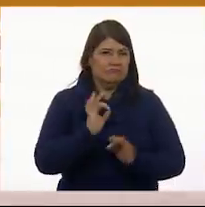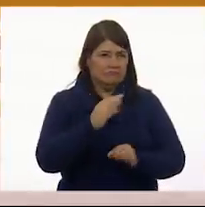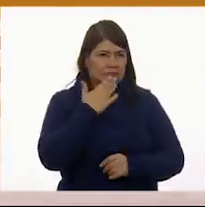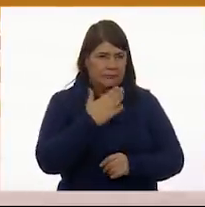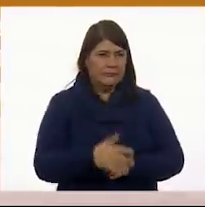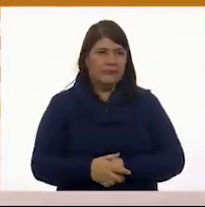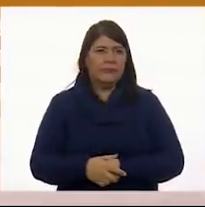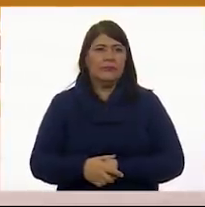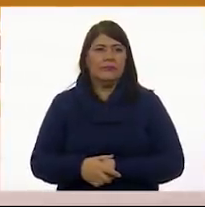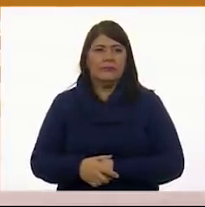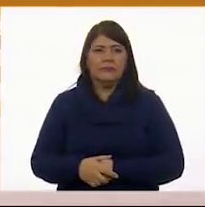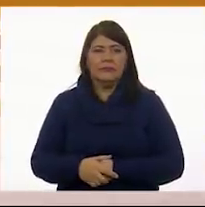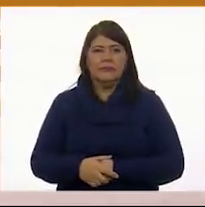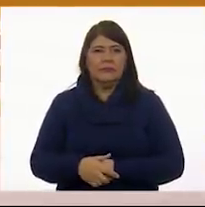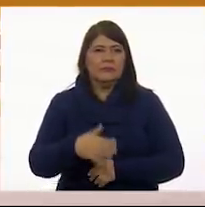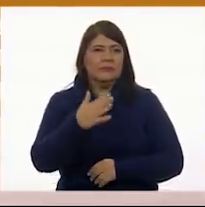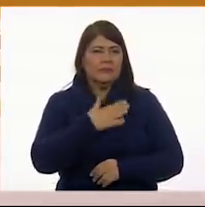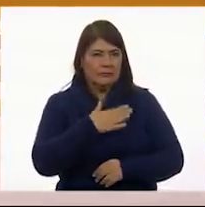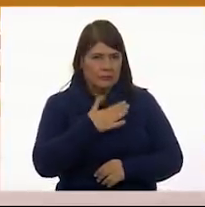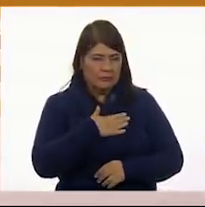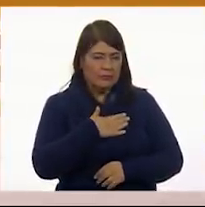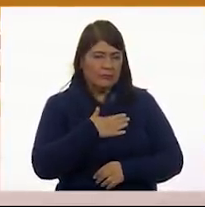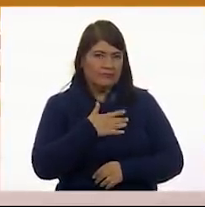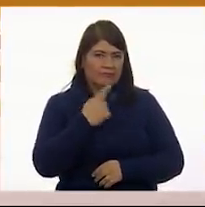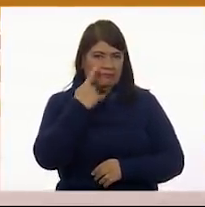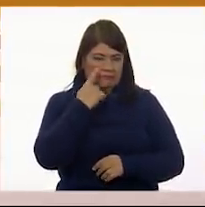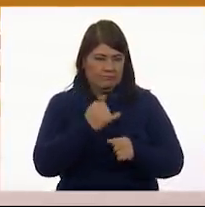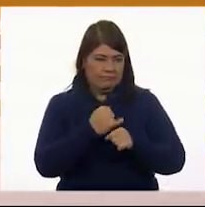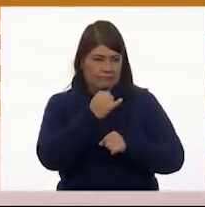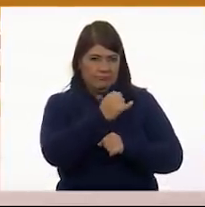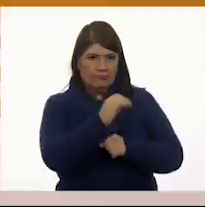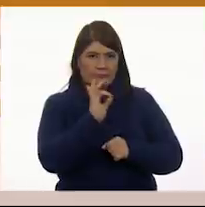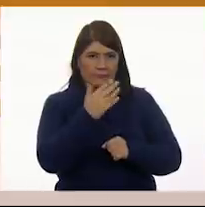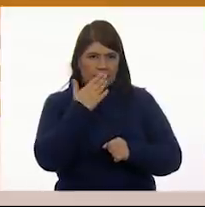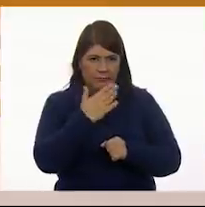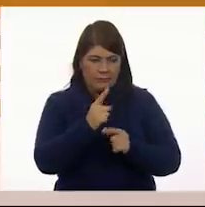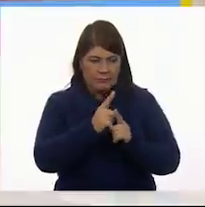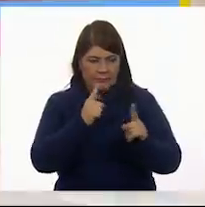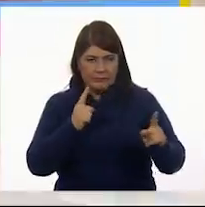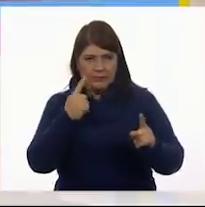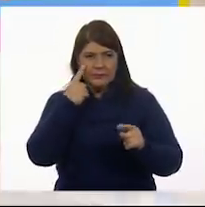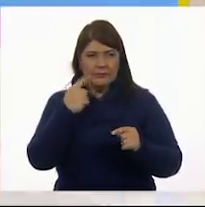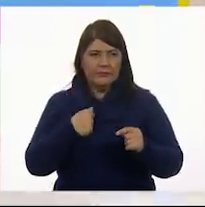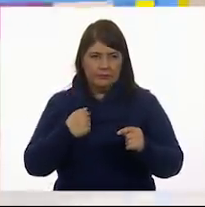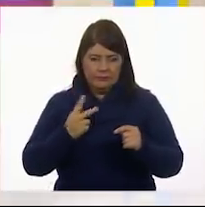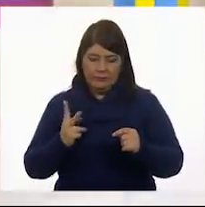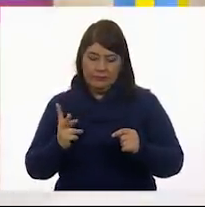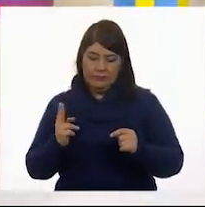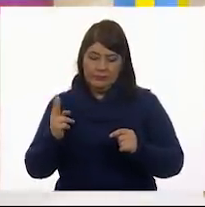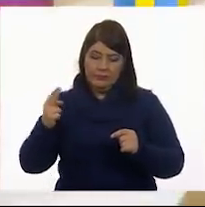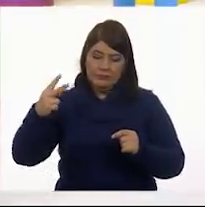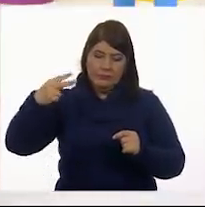En lo que yo, con mi sana distancia, de este lado, voy a cortar la hoja de árbol.